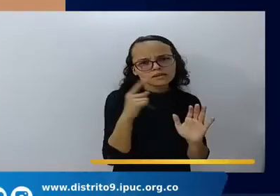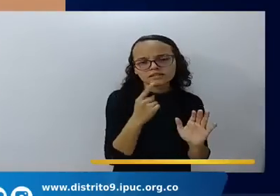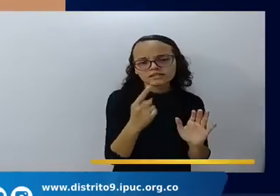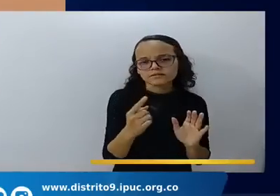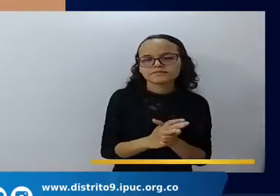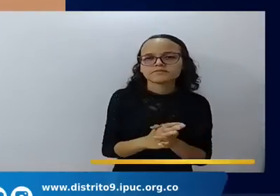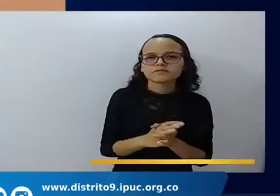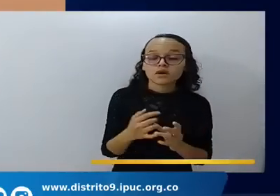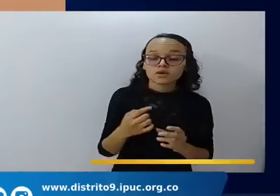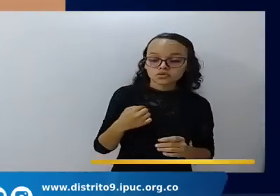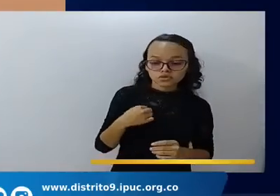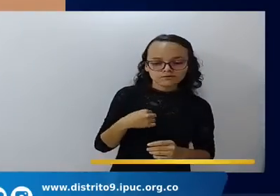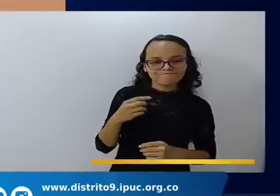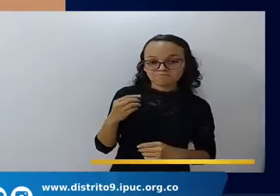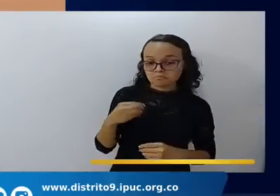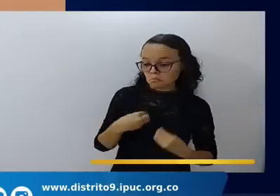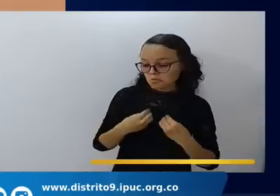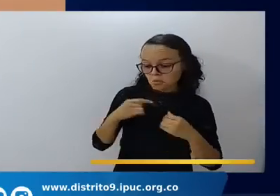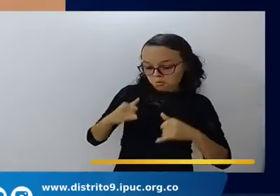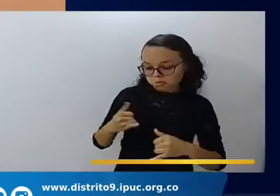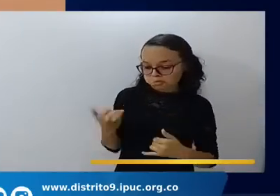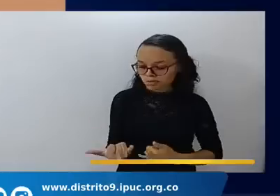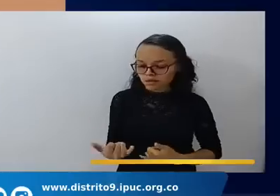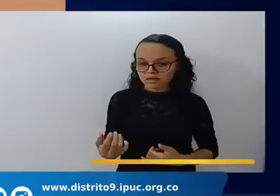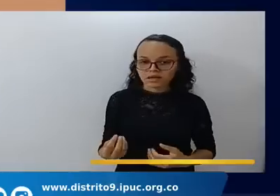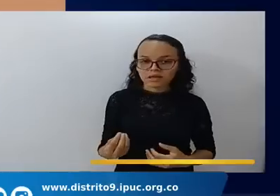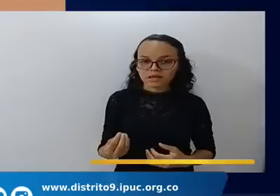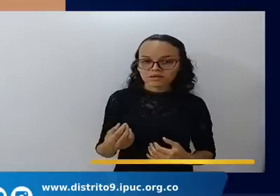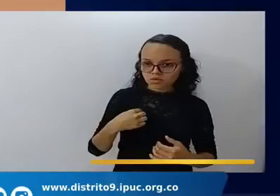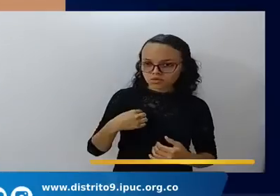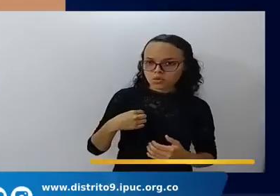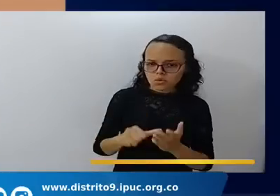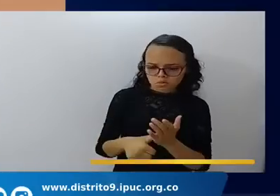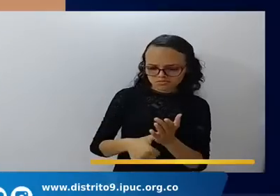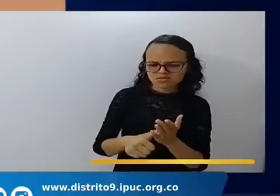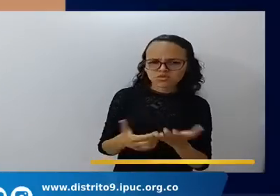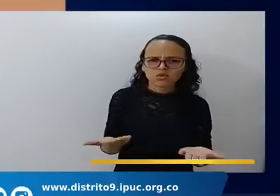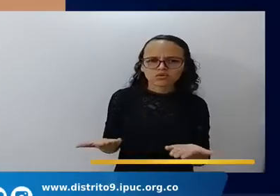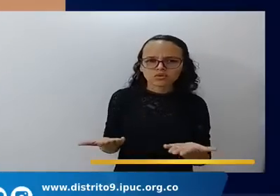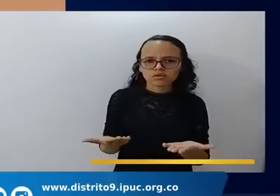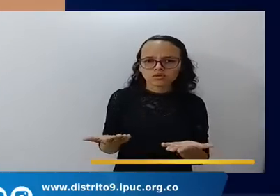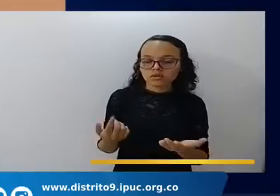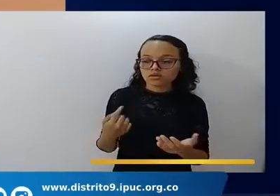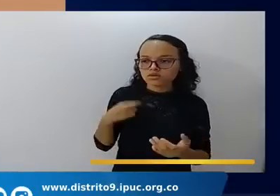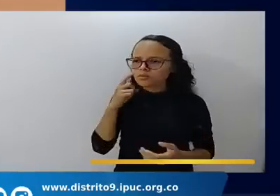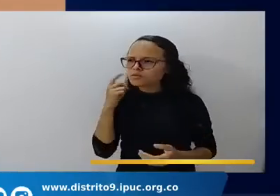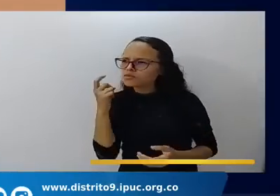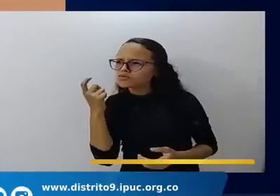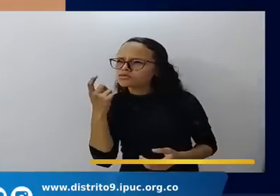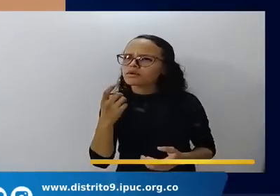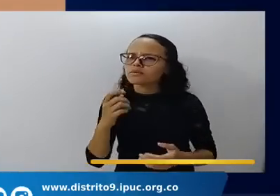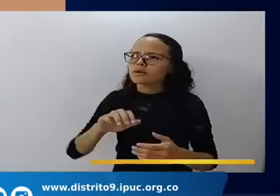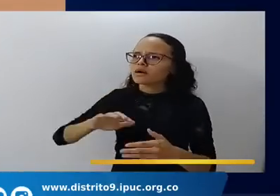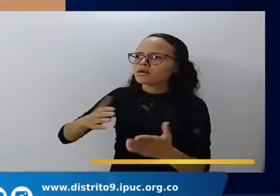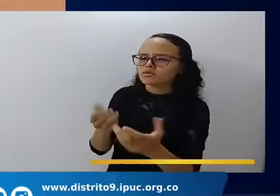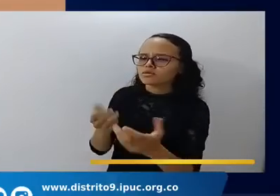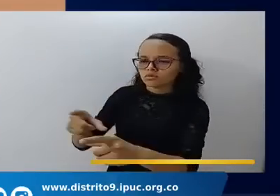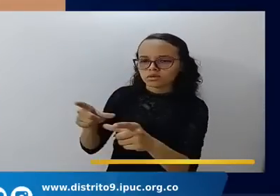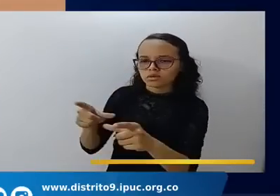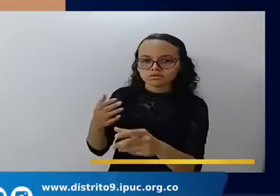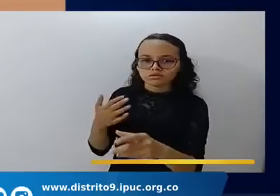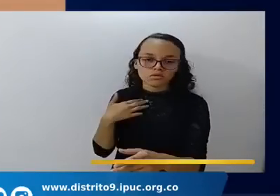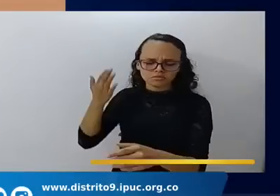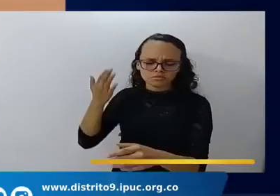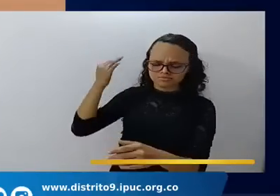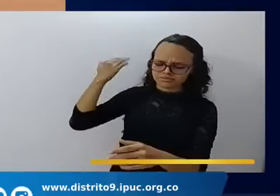claramente dan a entender que buscan una patria pues si hubiesen estado pensando en aquella de donde salieron